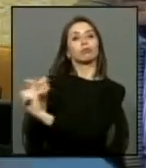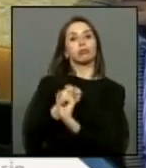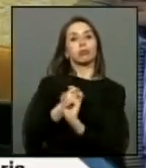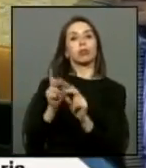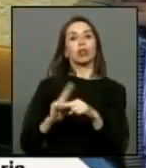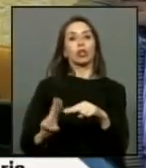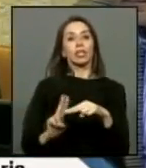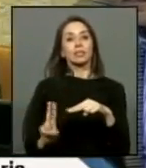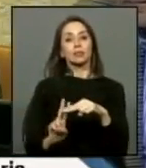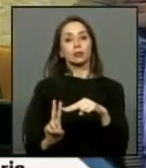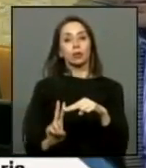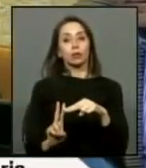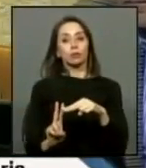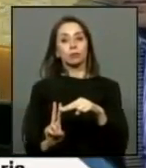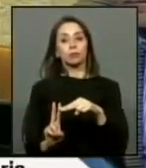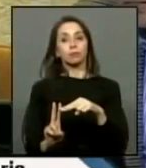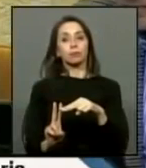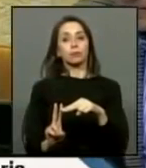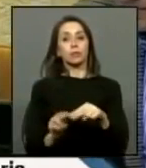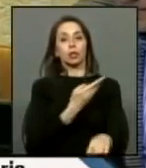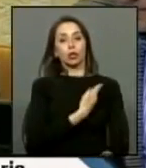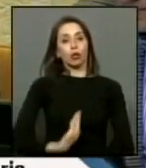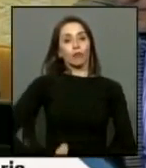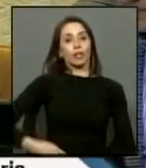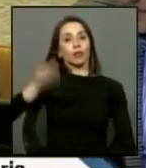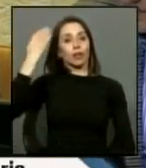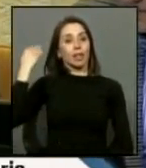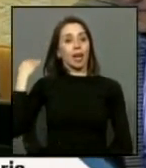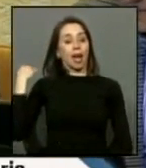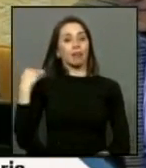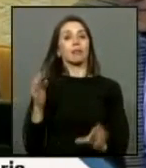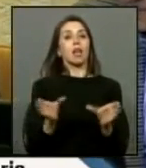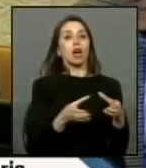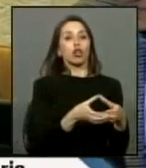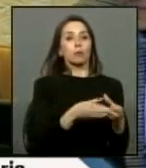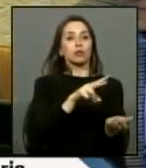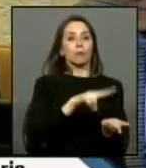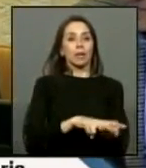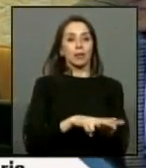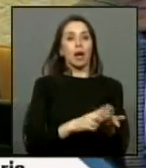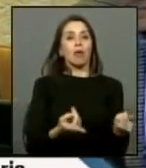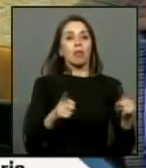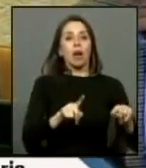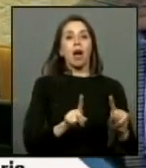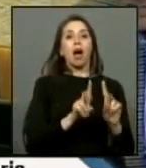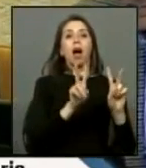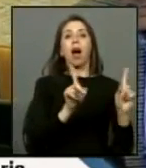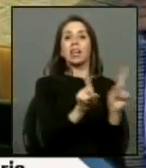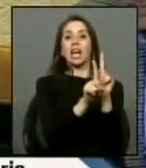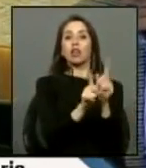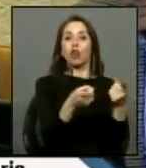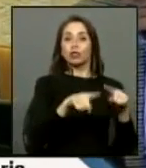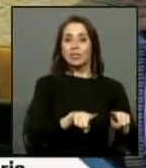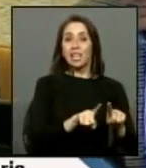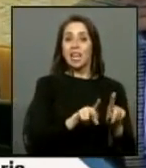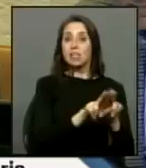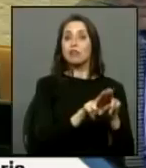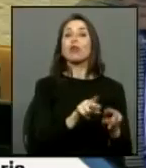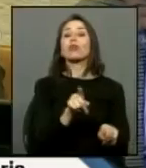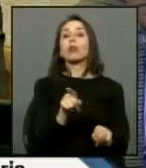que hizo lo que hicieron gobiernos pasados la comisión de verdad y reconciliación generó